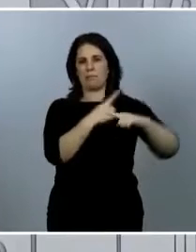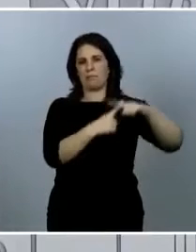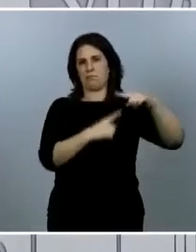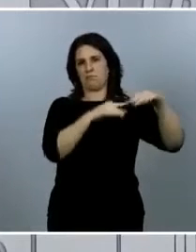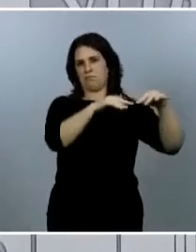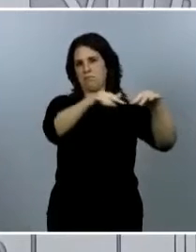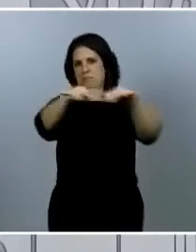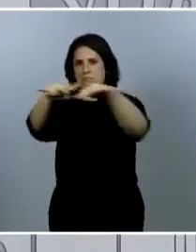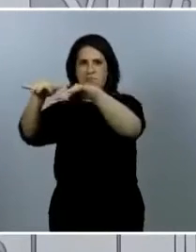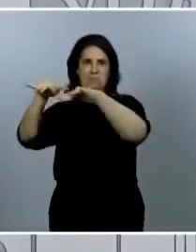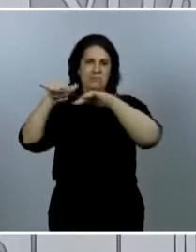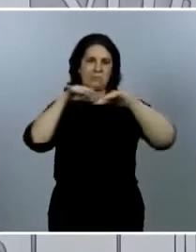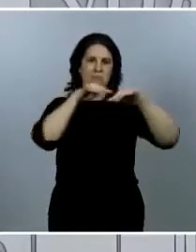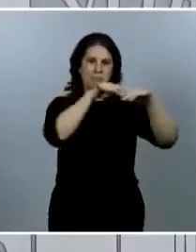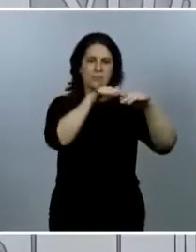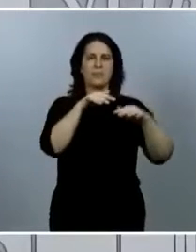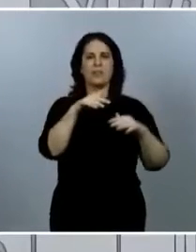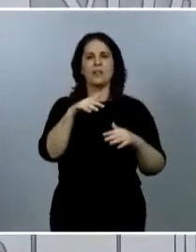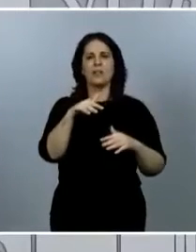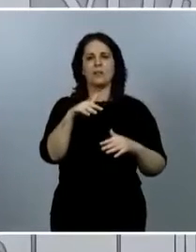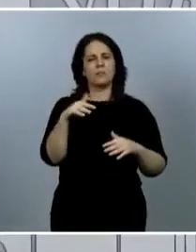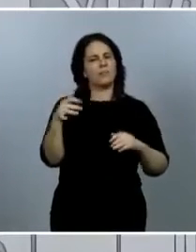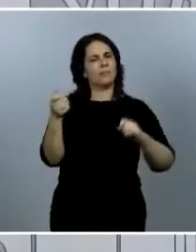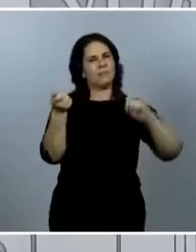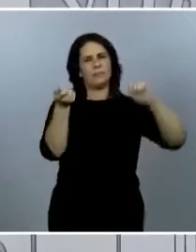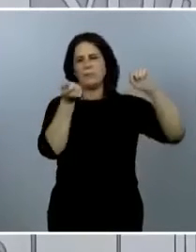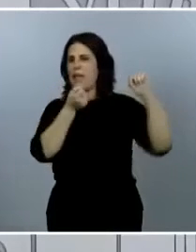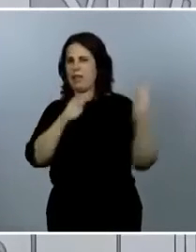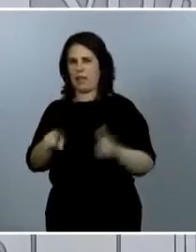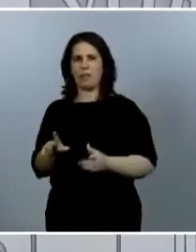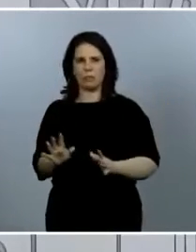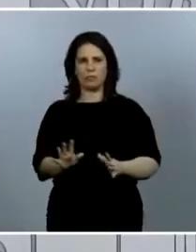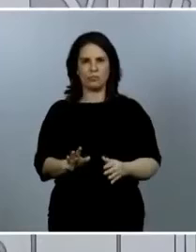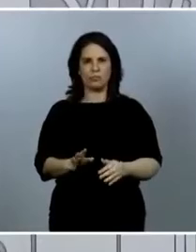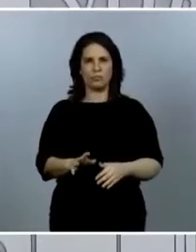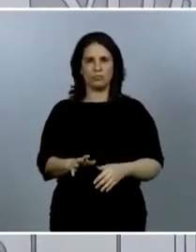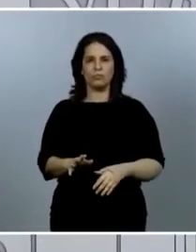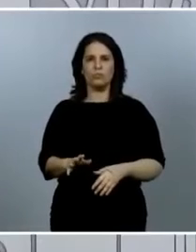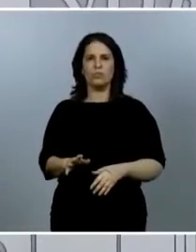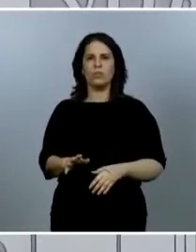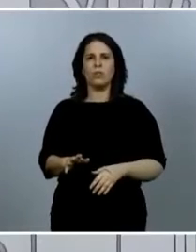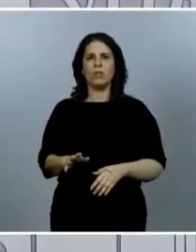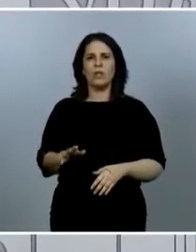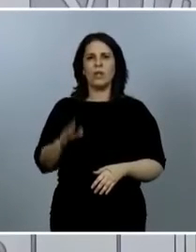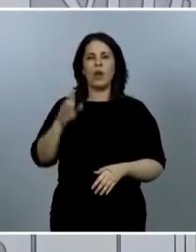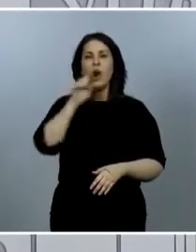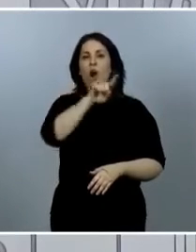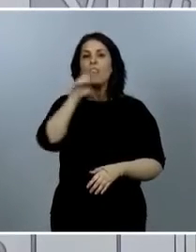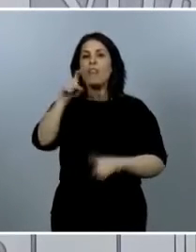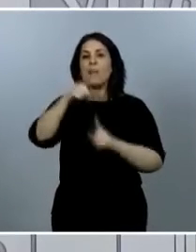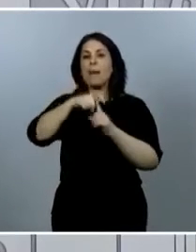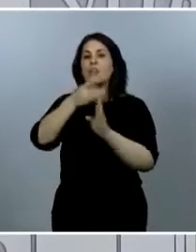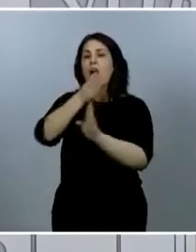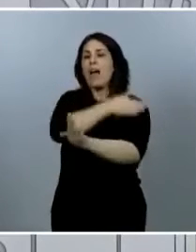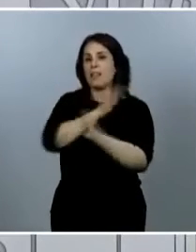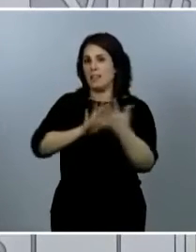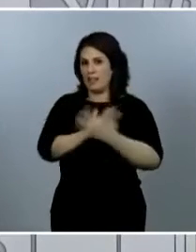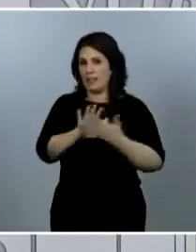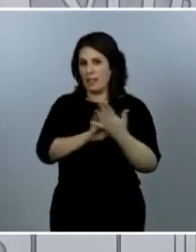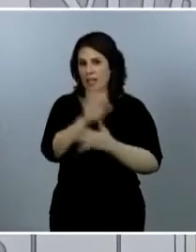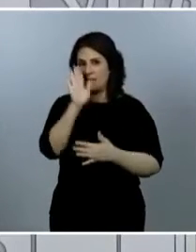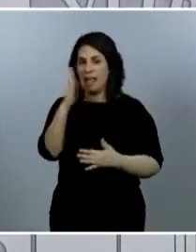valorar, pero era muy parecido. La edad media de los casos antes del día 11 de mayo era de aproximadamente